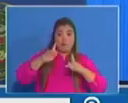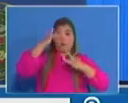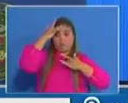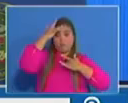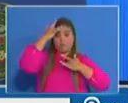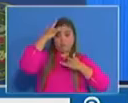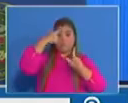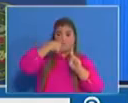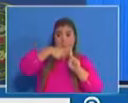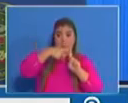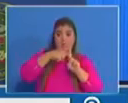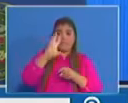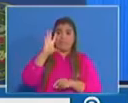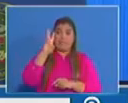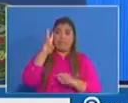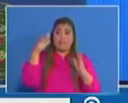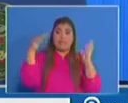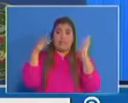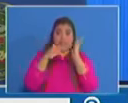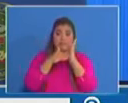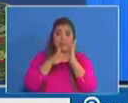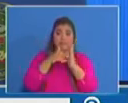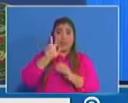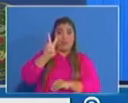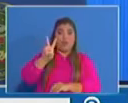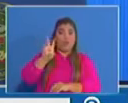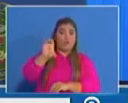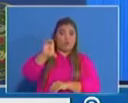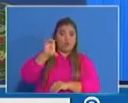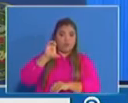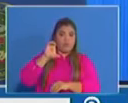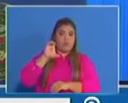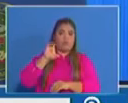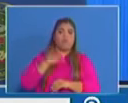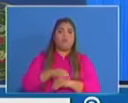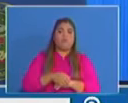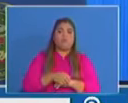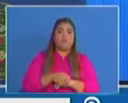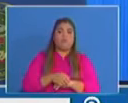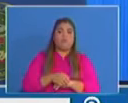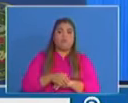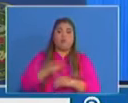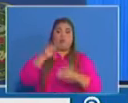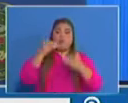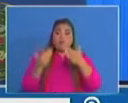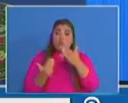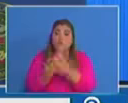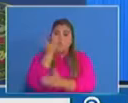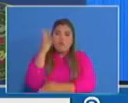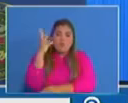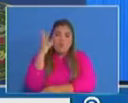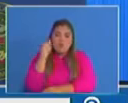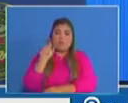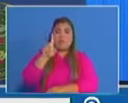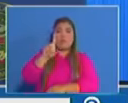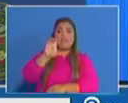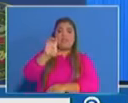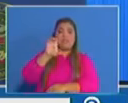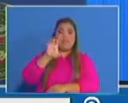6.200. De estos son casos nuevos 179.